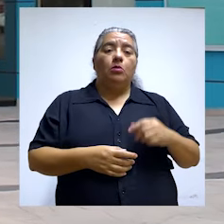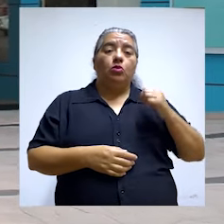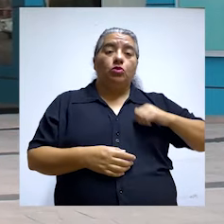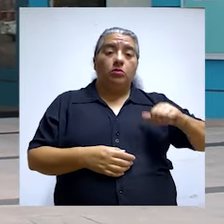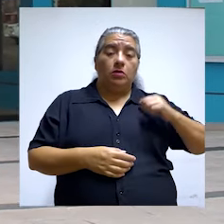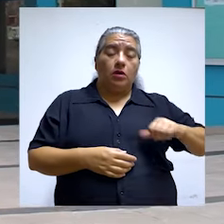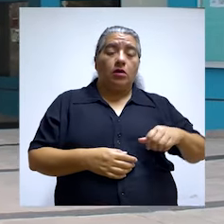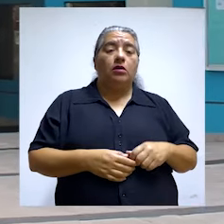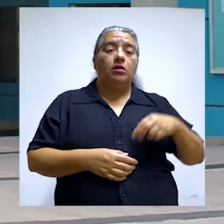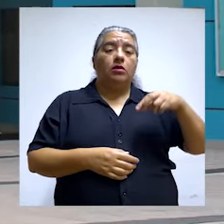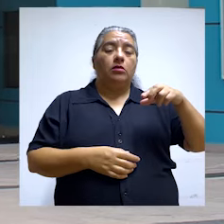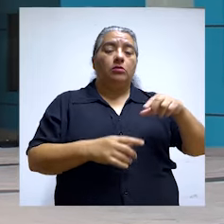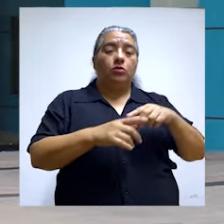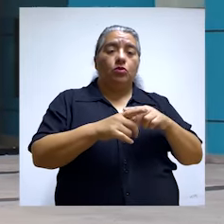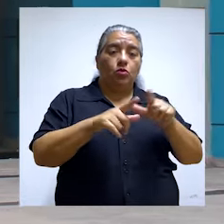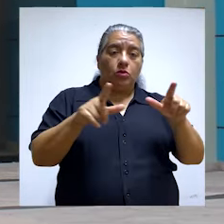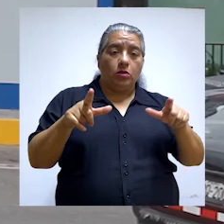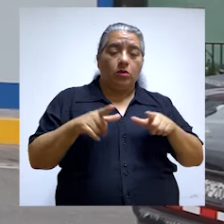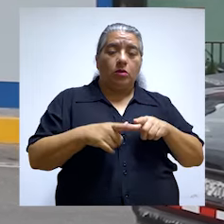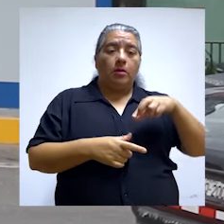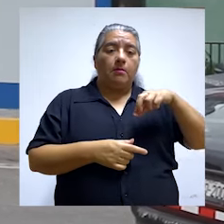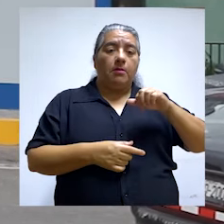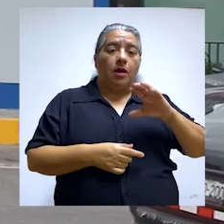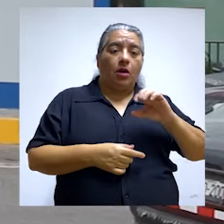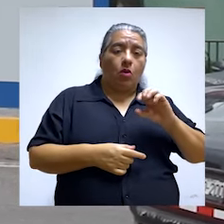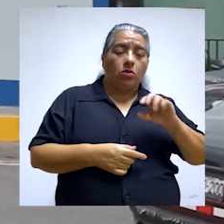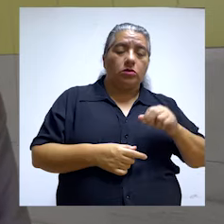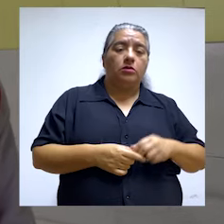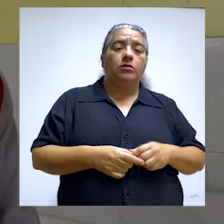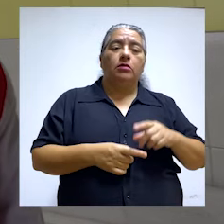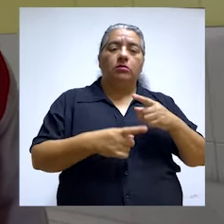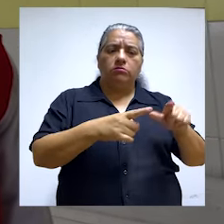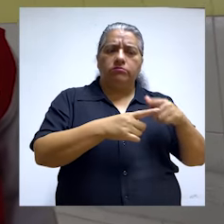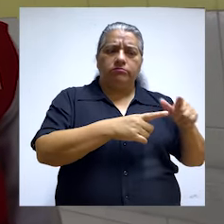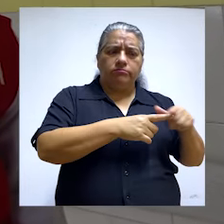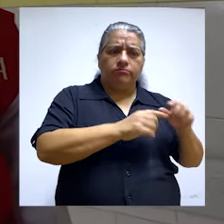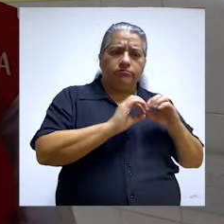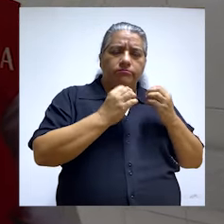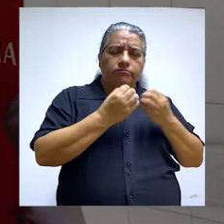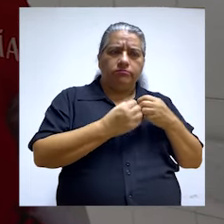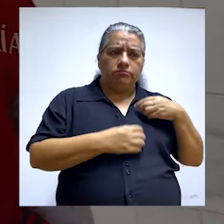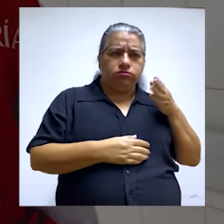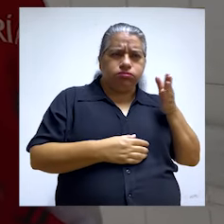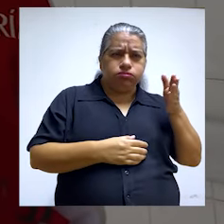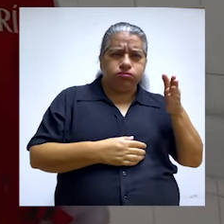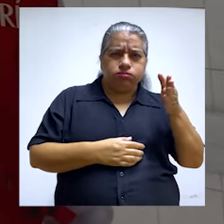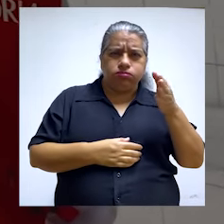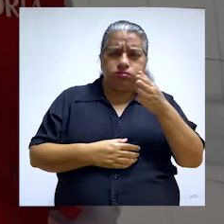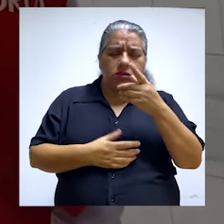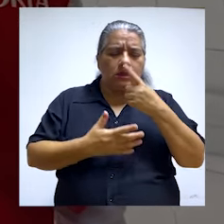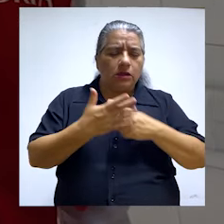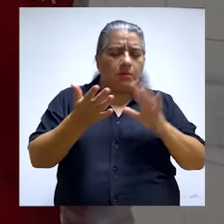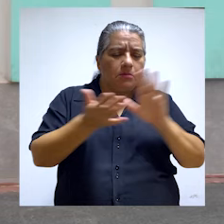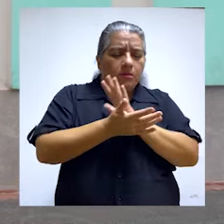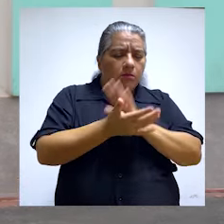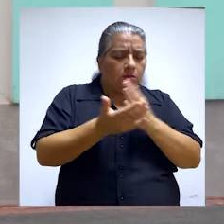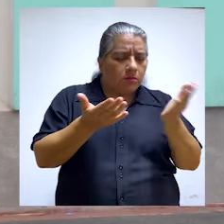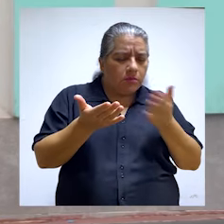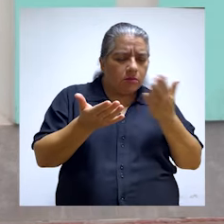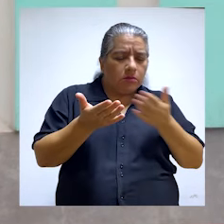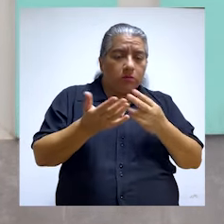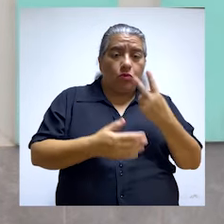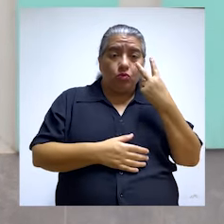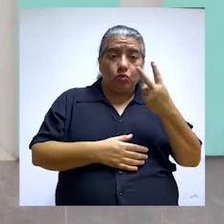las Municipalidades Distritales de Pacocha y el Algarrobal. Durante este despliegue operacional, verificaremos la